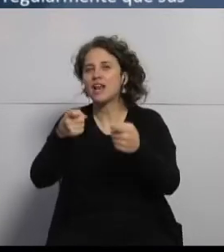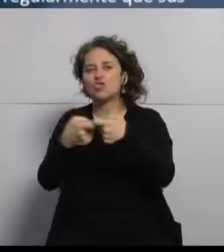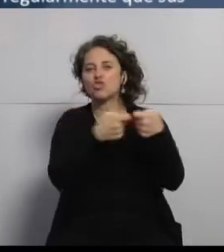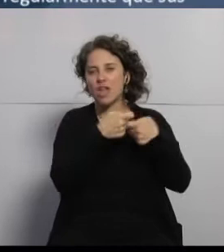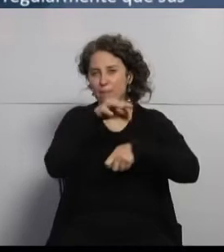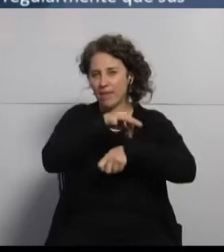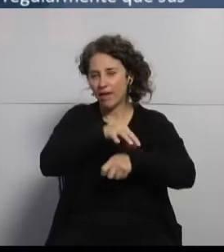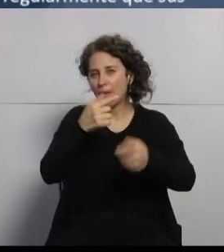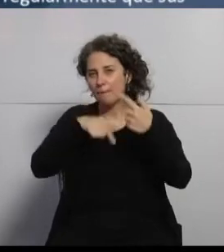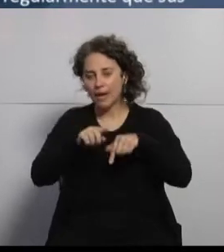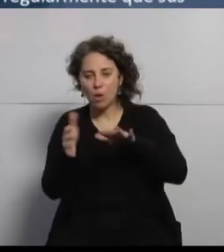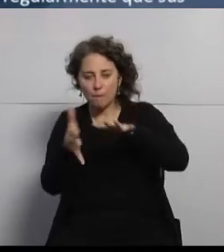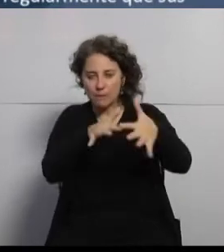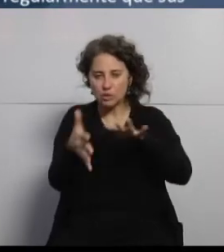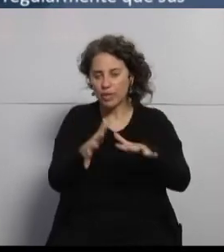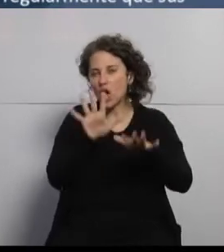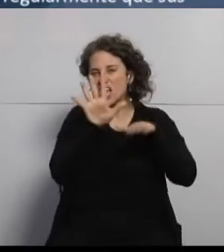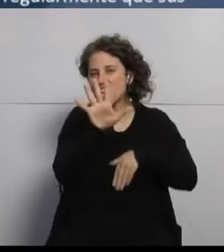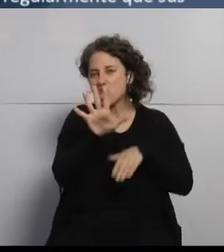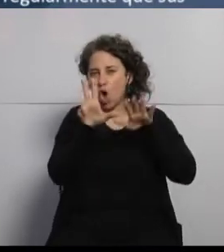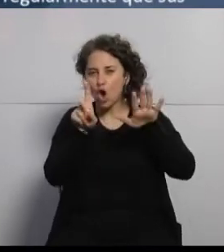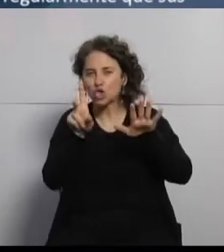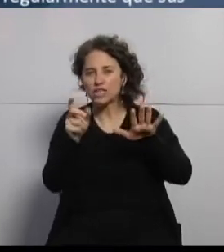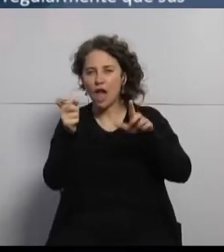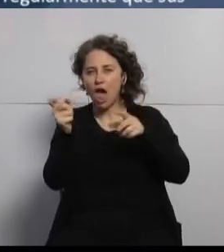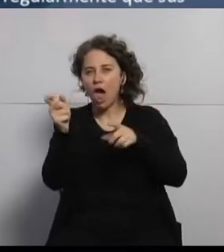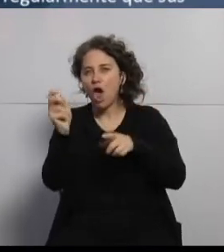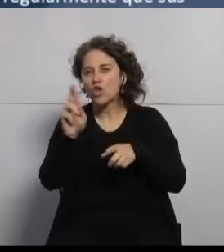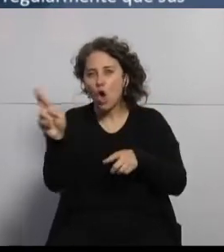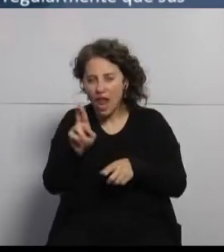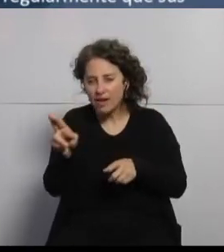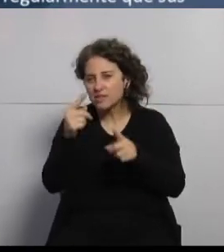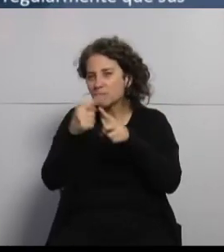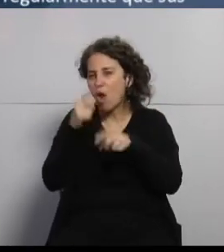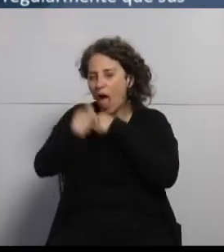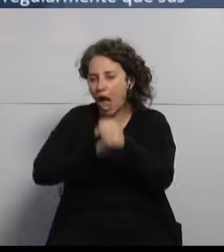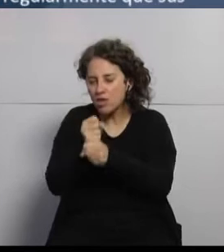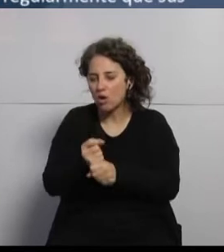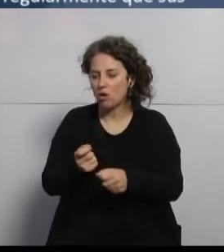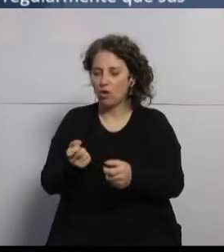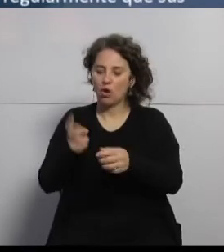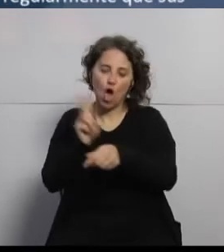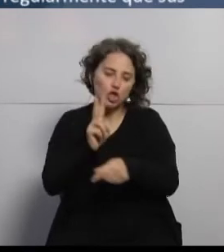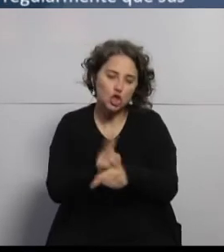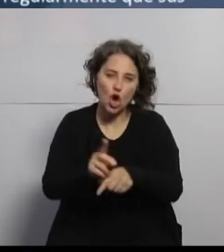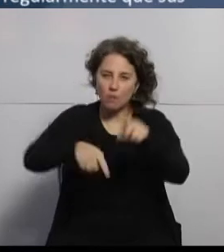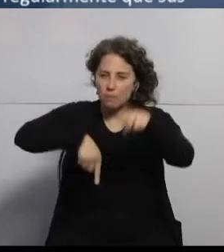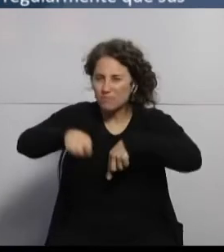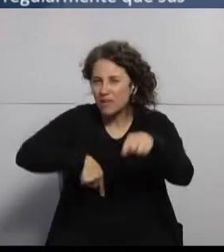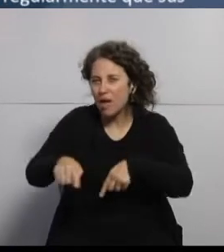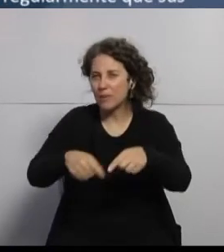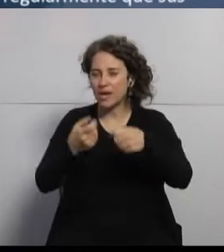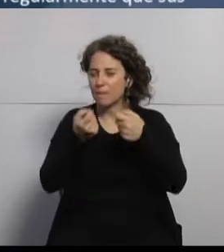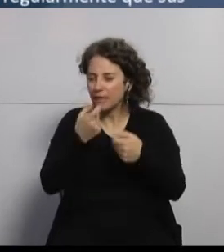Esos pacientes, cuando yo digo 580 dólares, ¿en qué se van? Sus consultas de control, sus exámenes de control y su medicación.